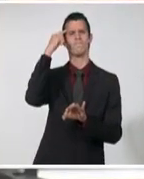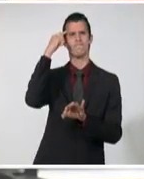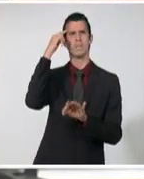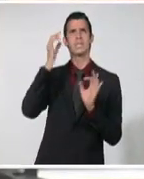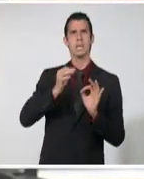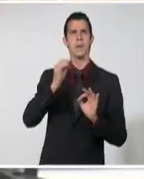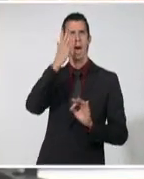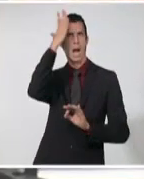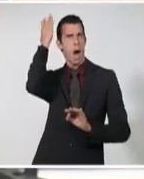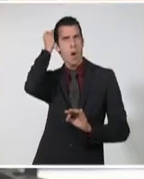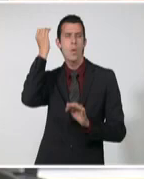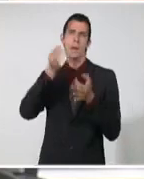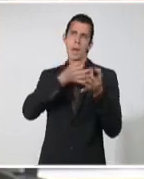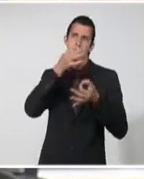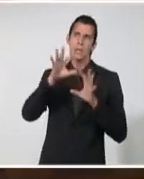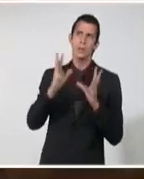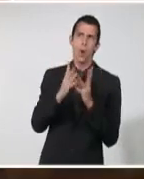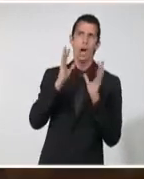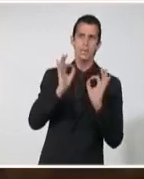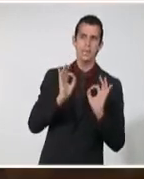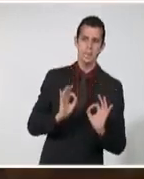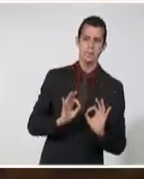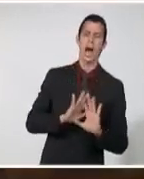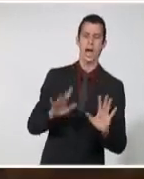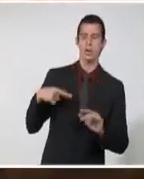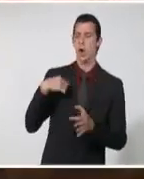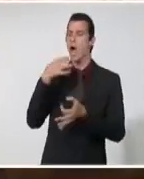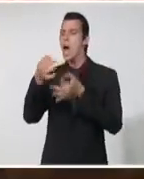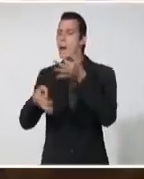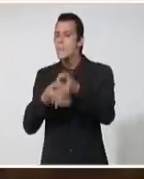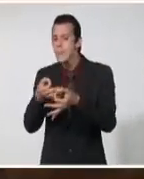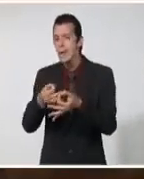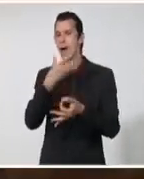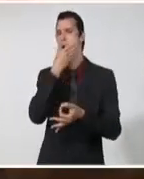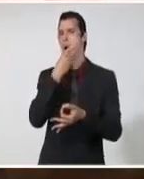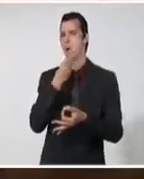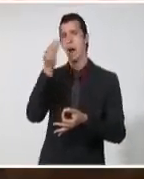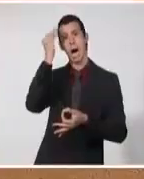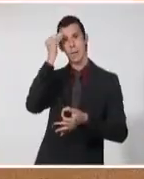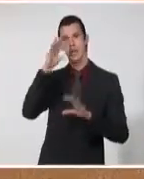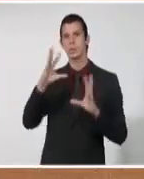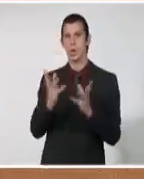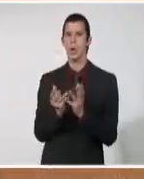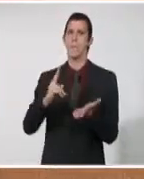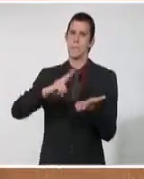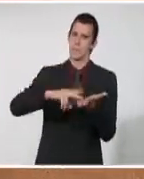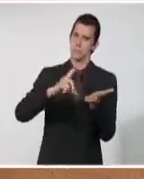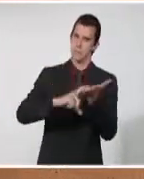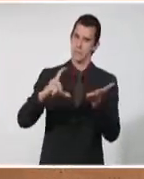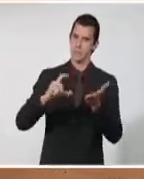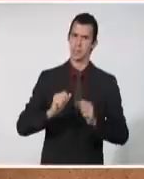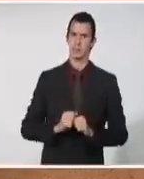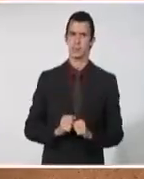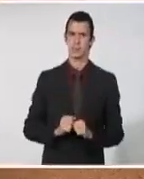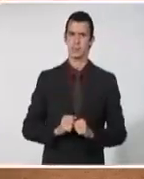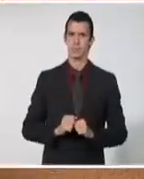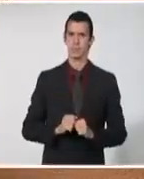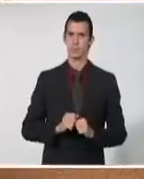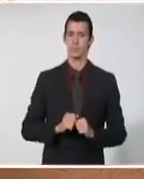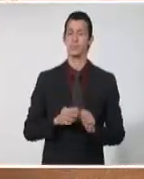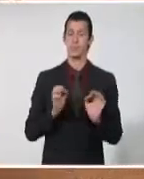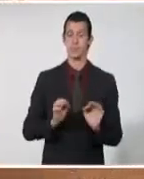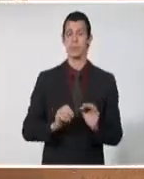país que en los últimos cinco años ha enfrentado dificultades económicas y naturales y las ha superado. El bloqueo